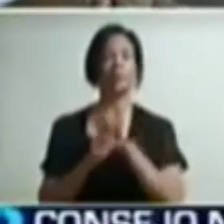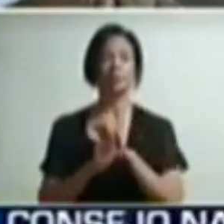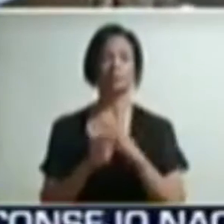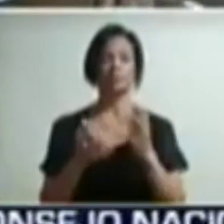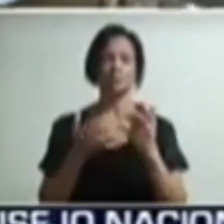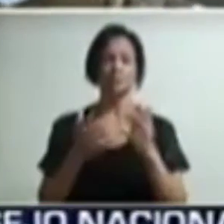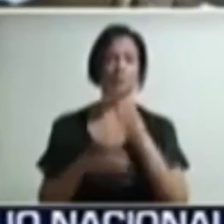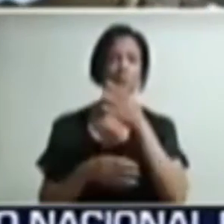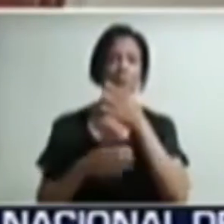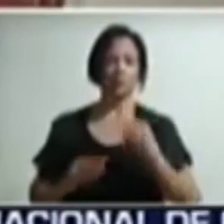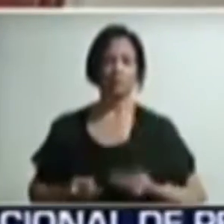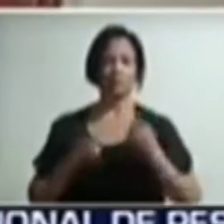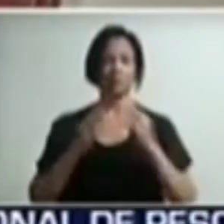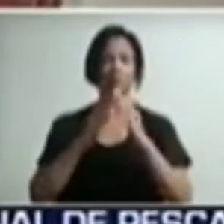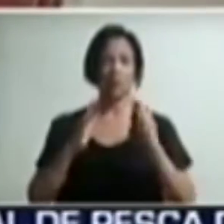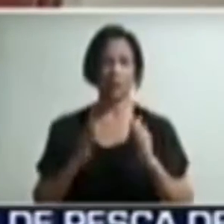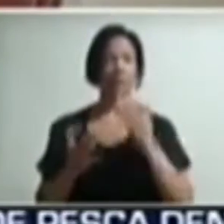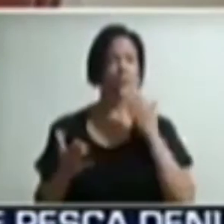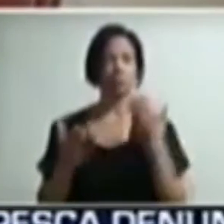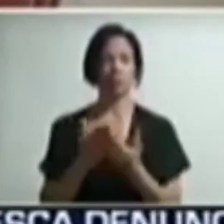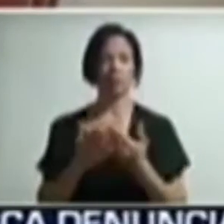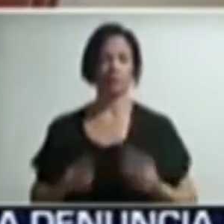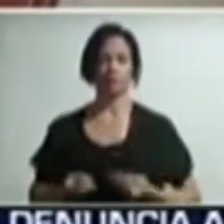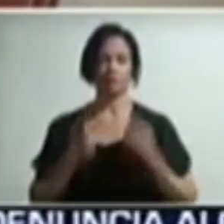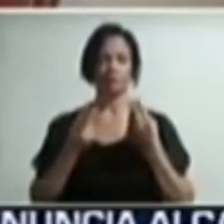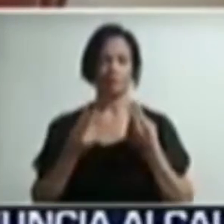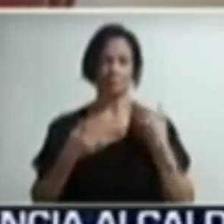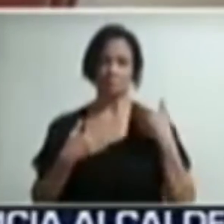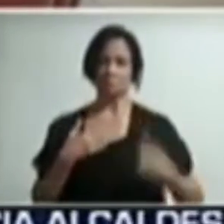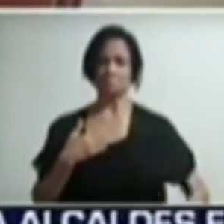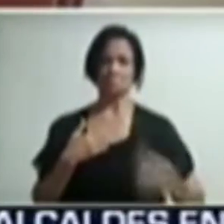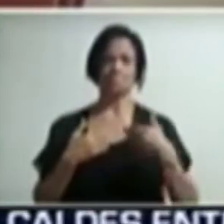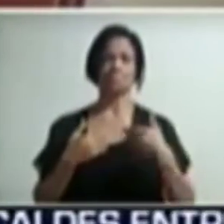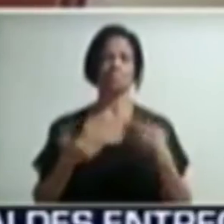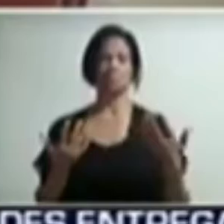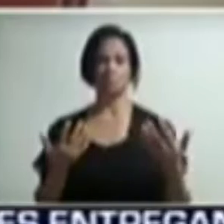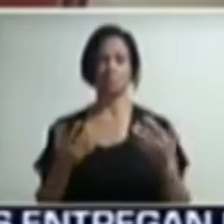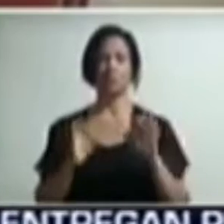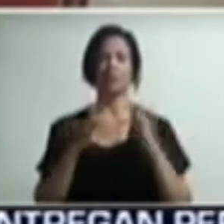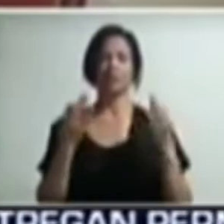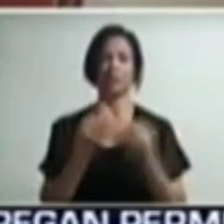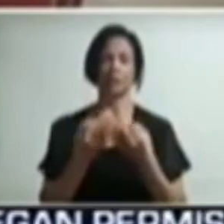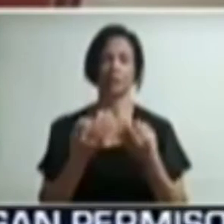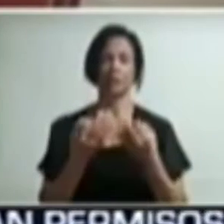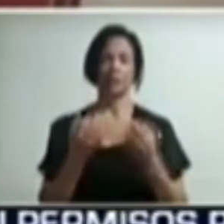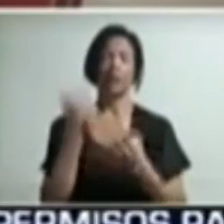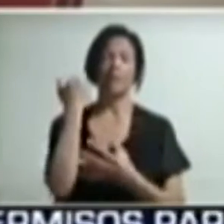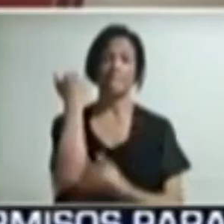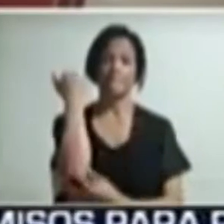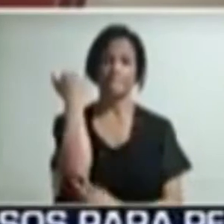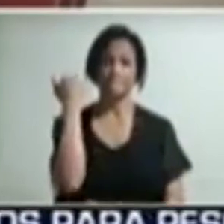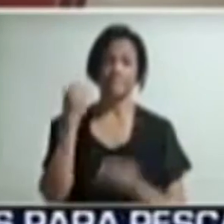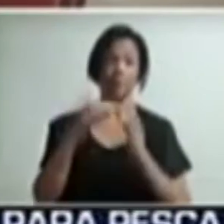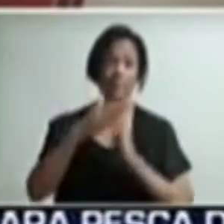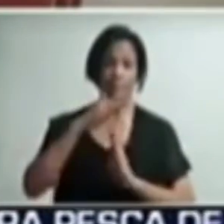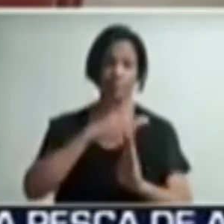una vivienda digna. Vivo en estas condiciones porque yo soy de una familia humilde, en un